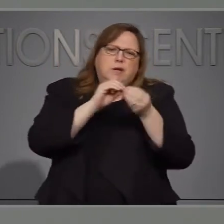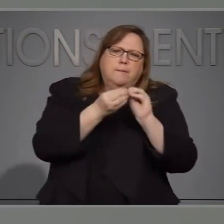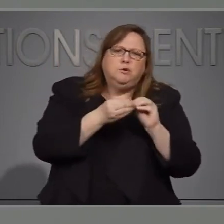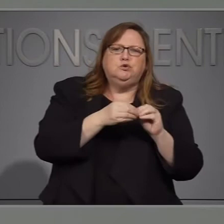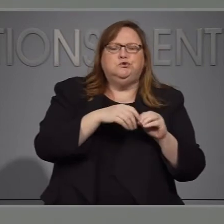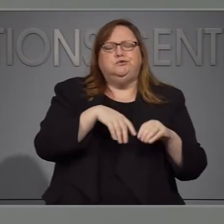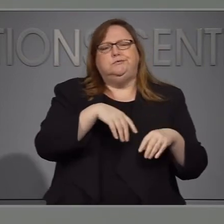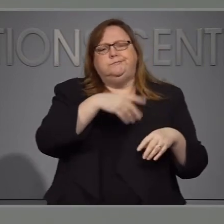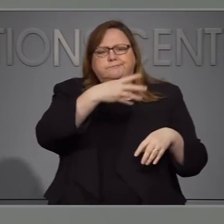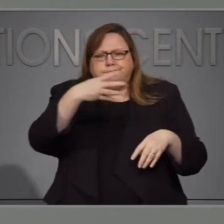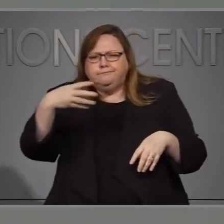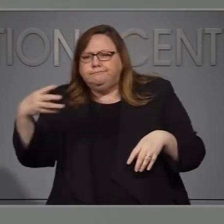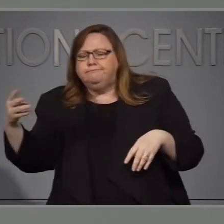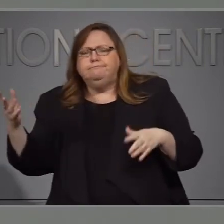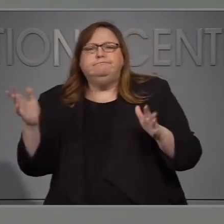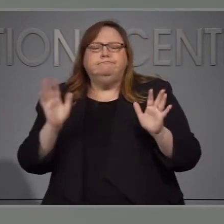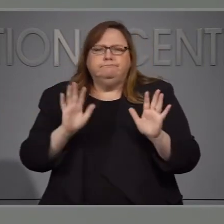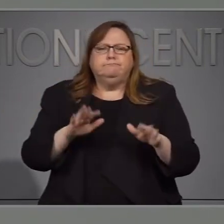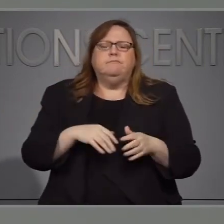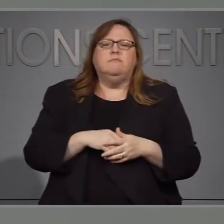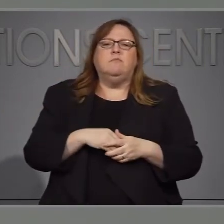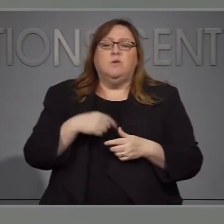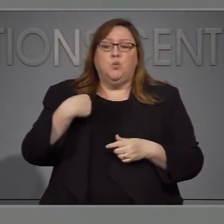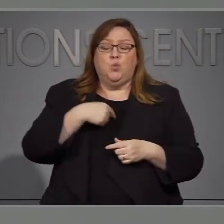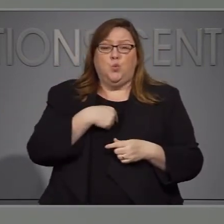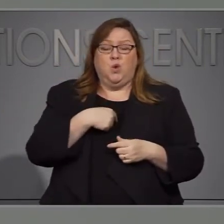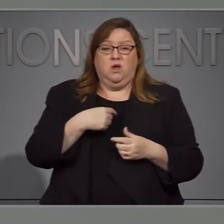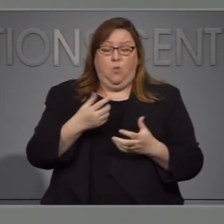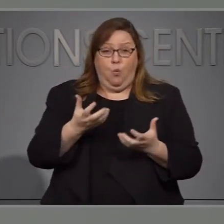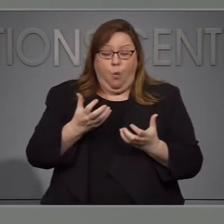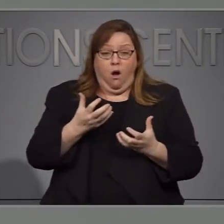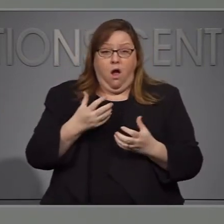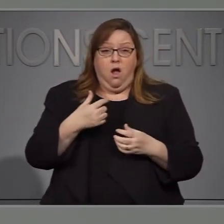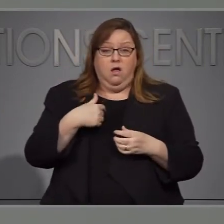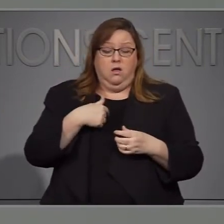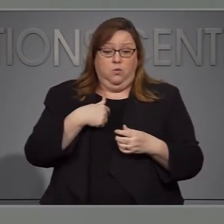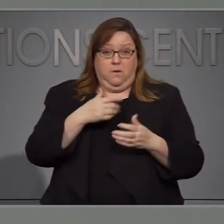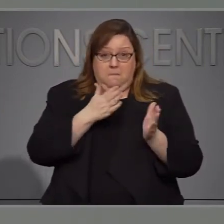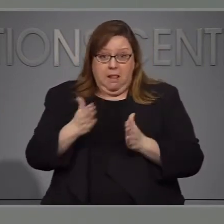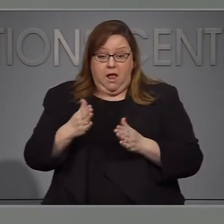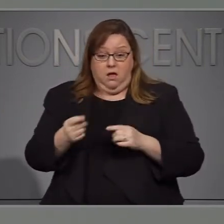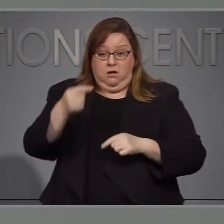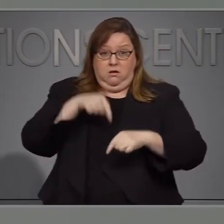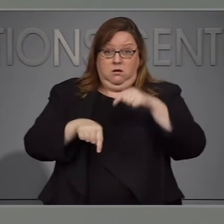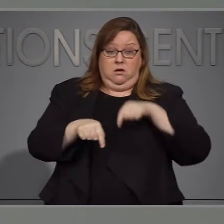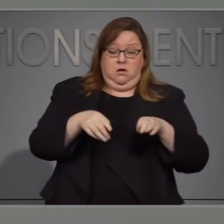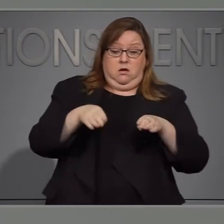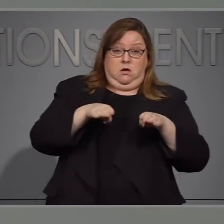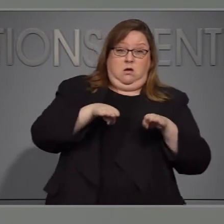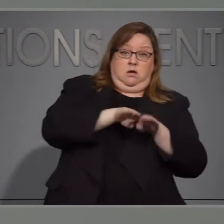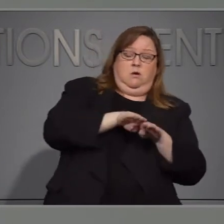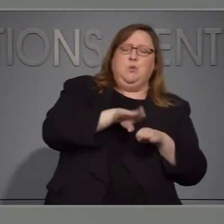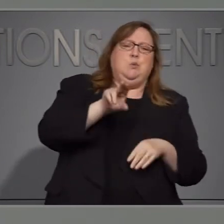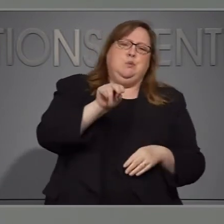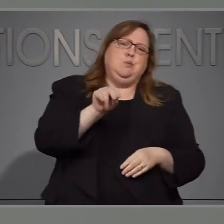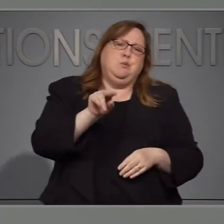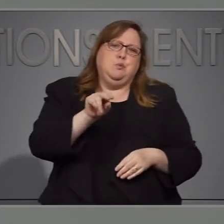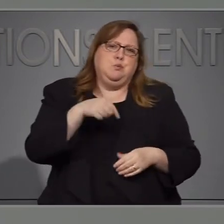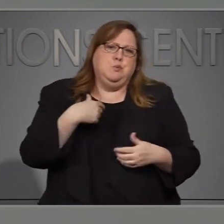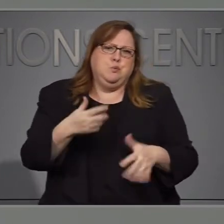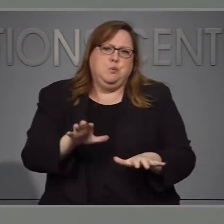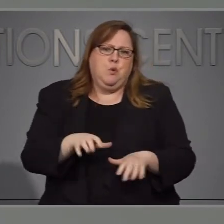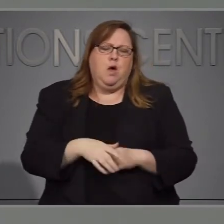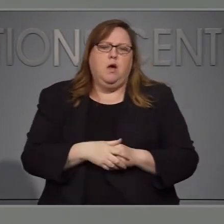Y para que todavía no queremos retroceder y no queremos hacer eso y también estamos a los